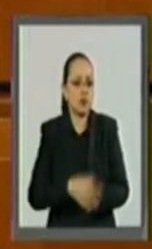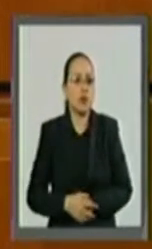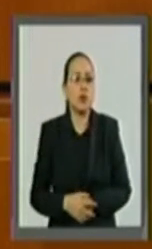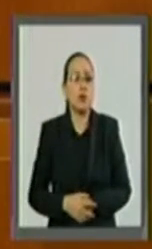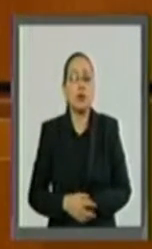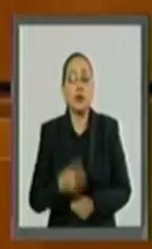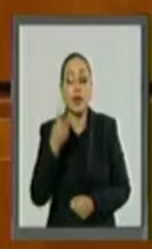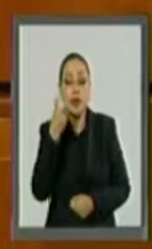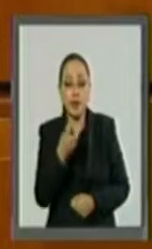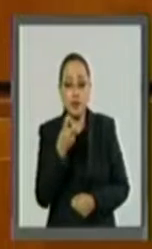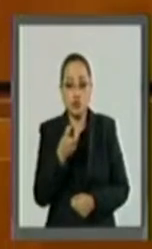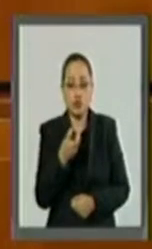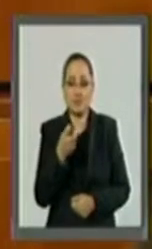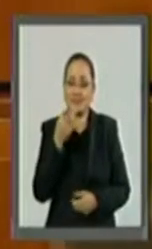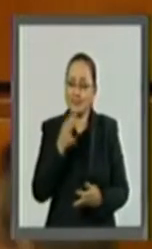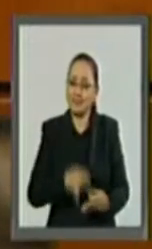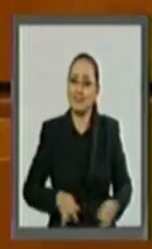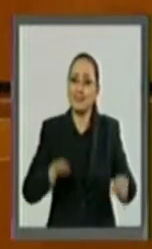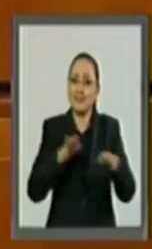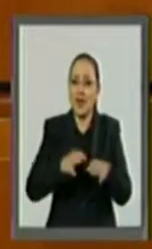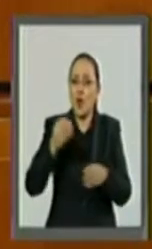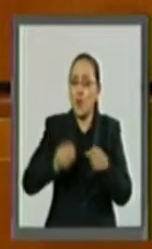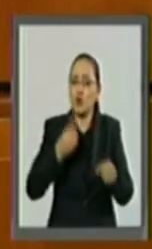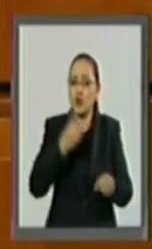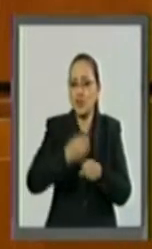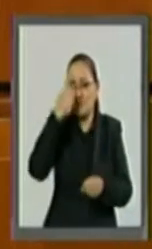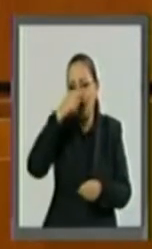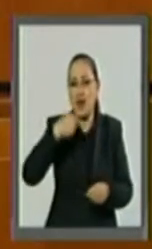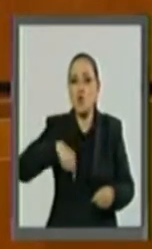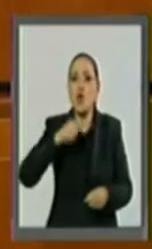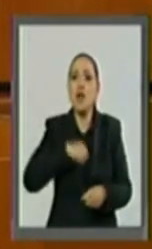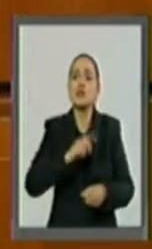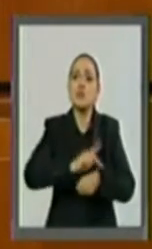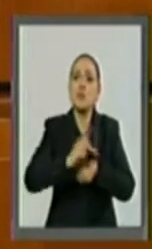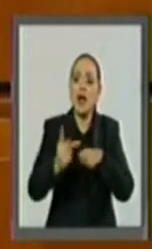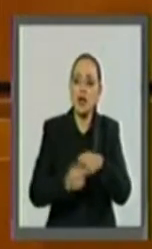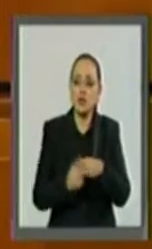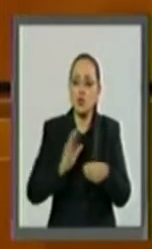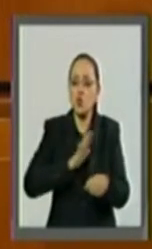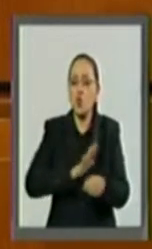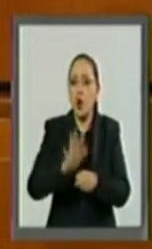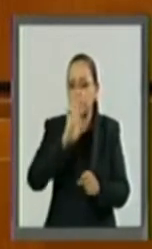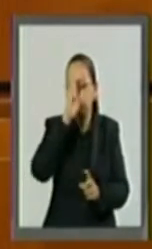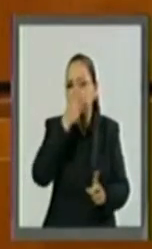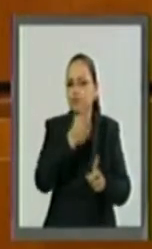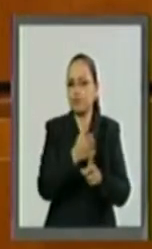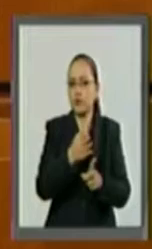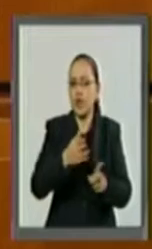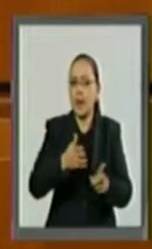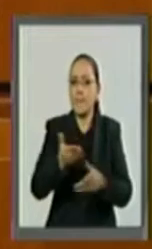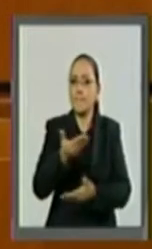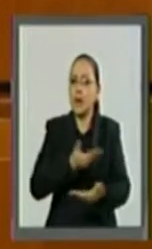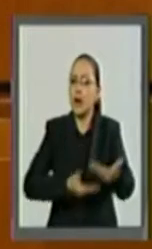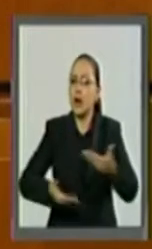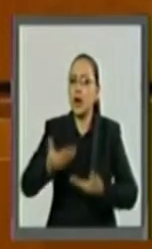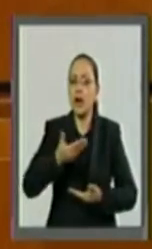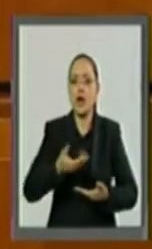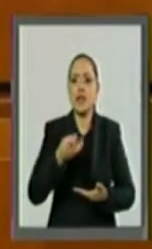constituye sin duda oportunidades para nuestro país en los términos del mercado de intercambio